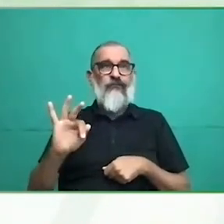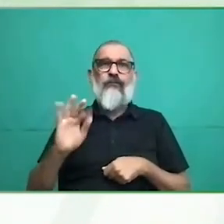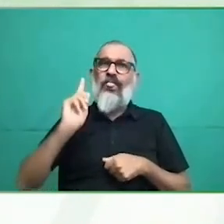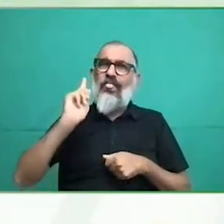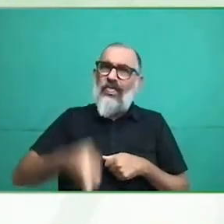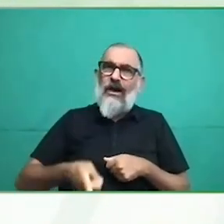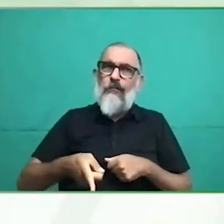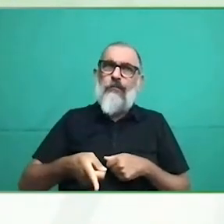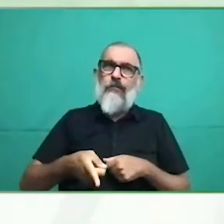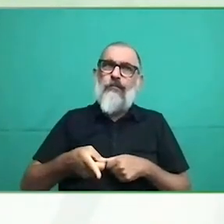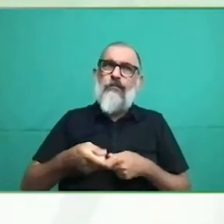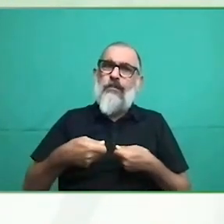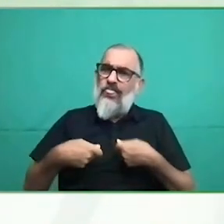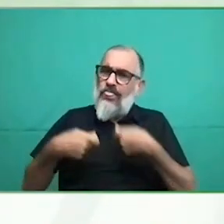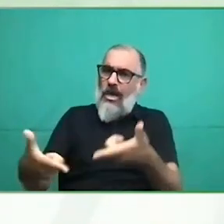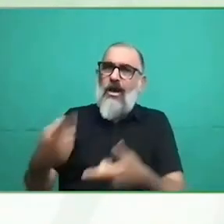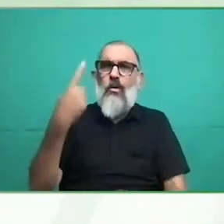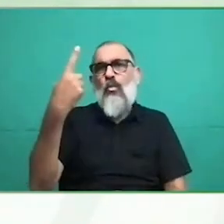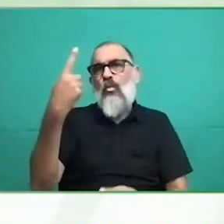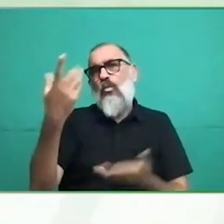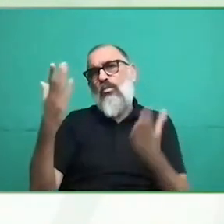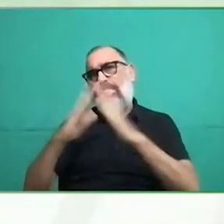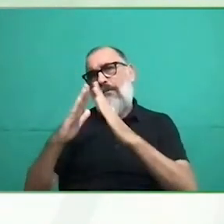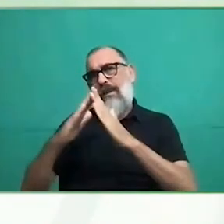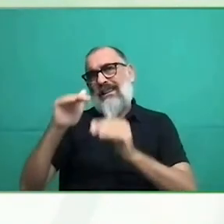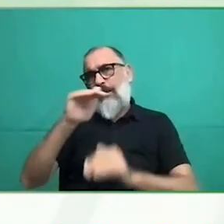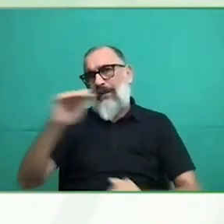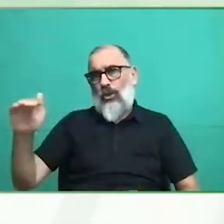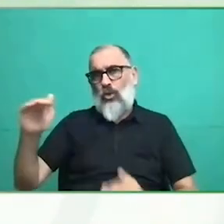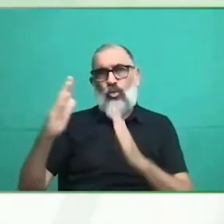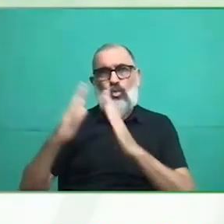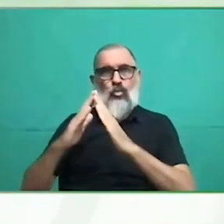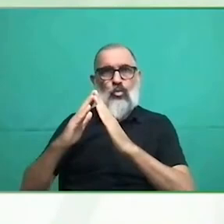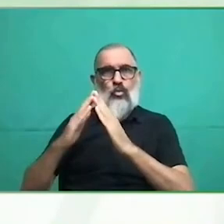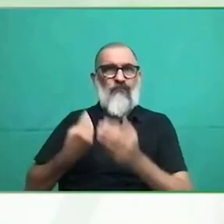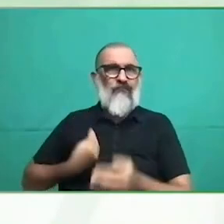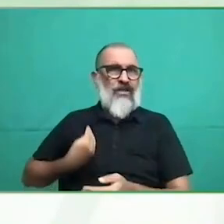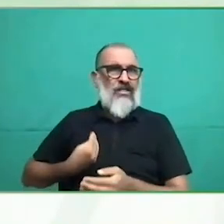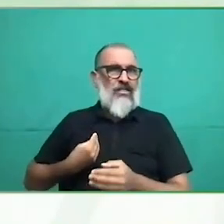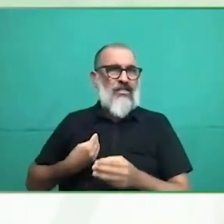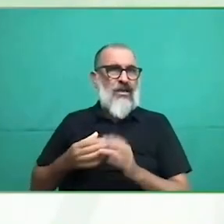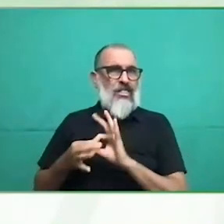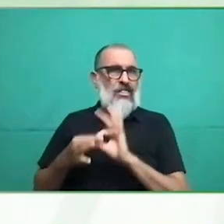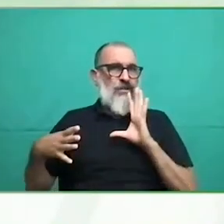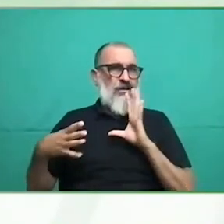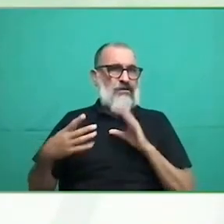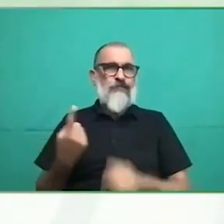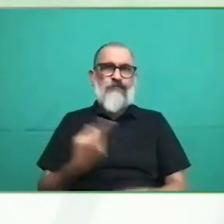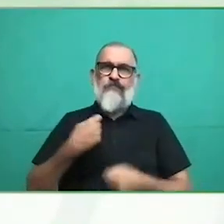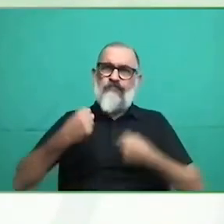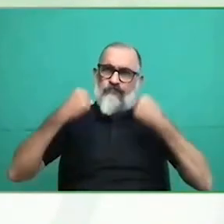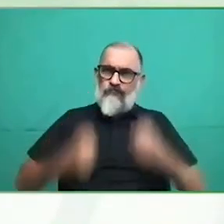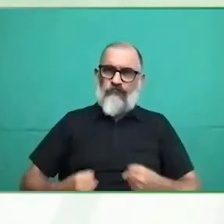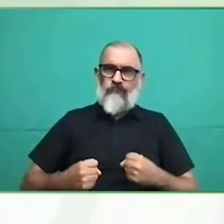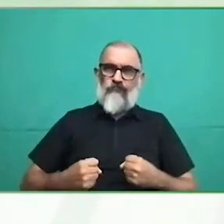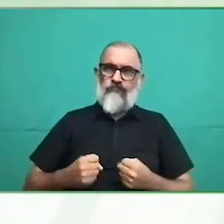un edificio para estas, esta población, no. Buscamos también espacios donde